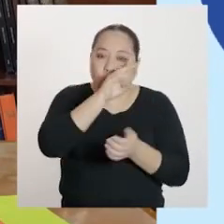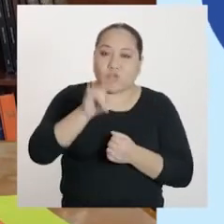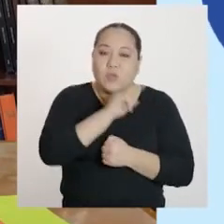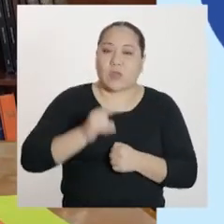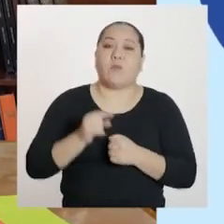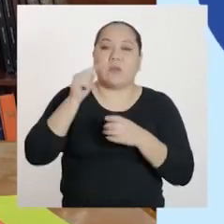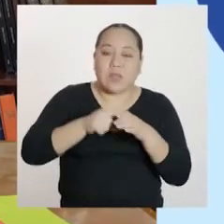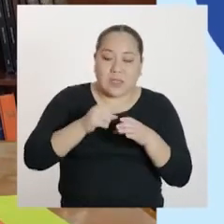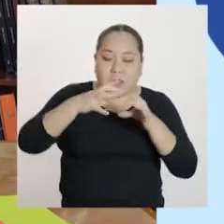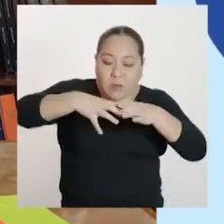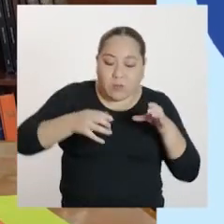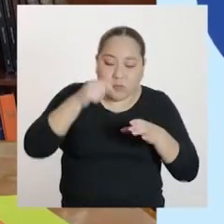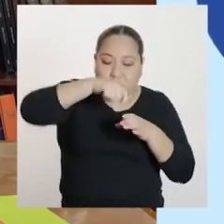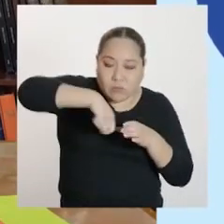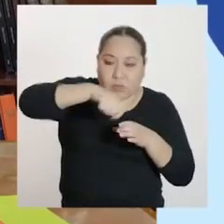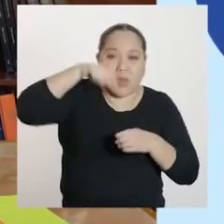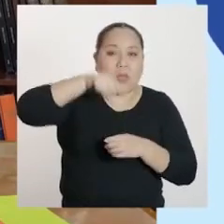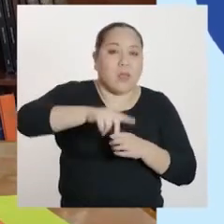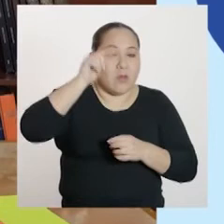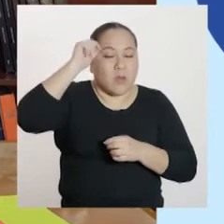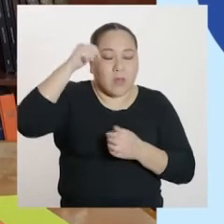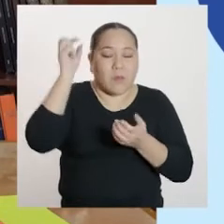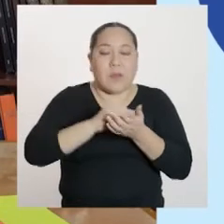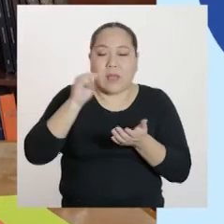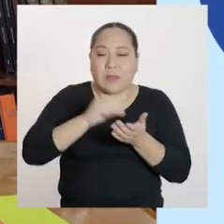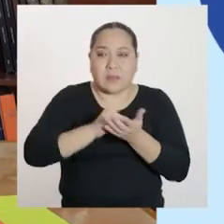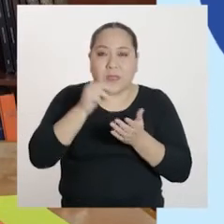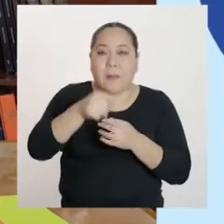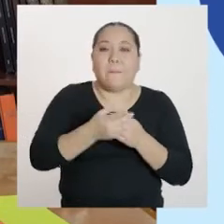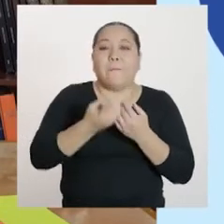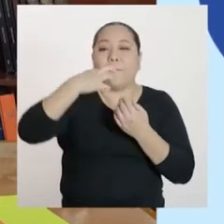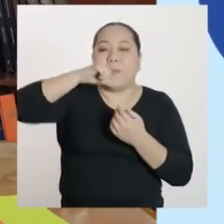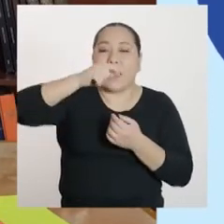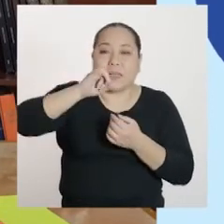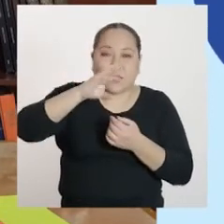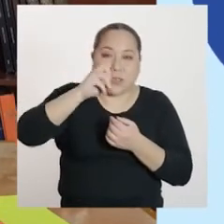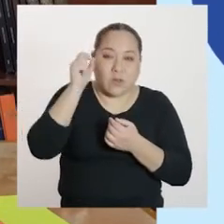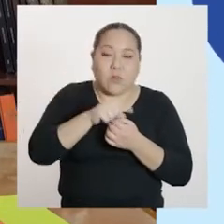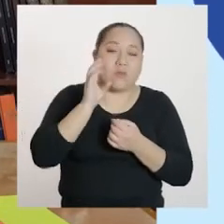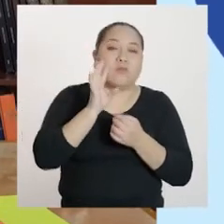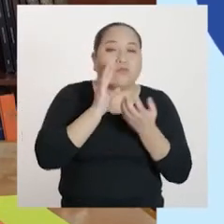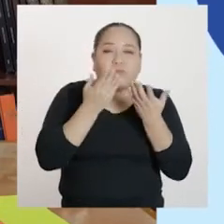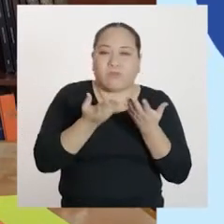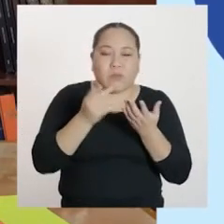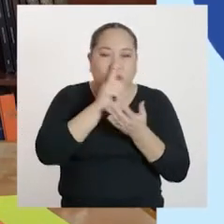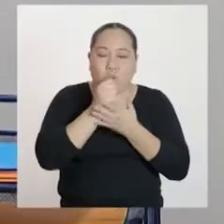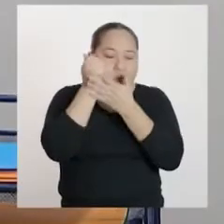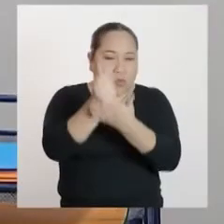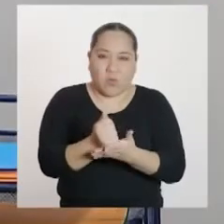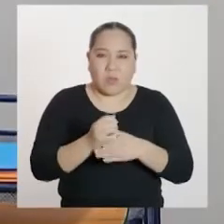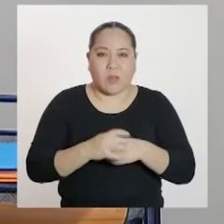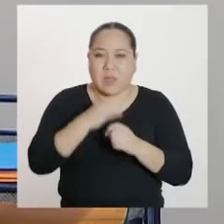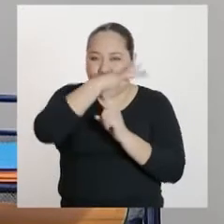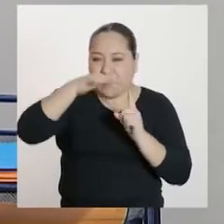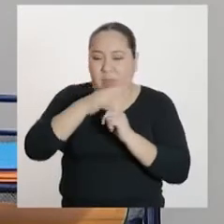de la mezcla, más material plástico utilizaremos, favoreciendo la no contaminación del ambiente. ¿El